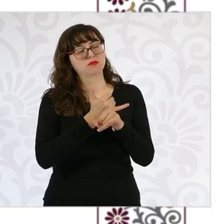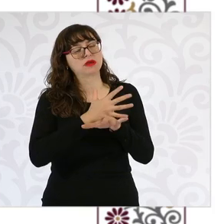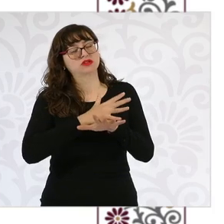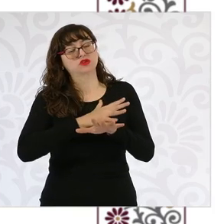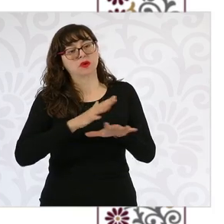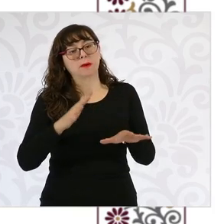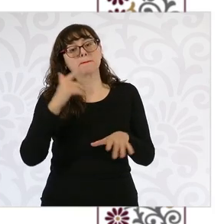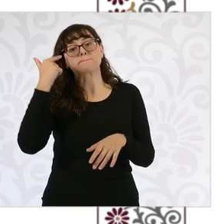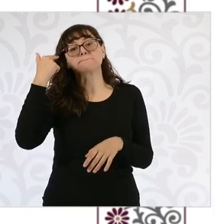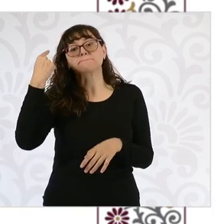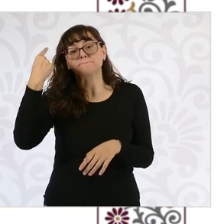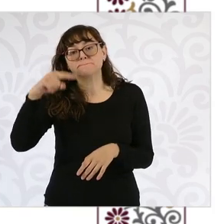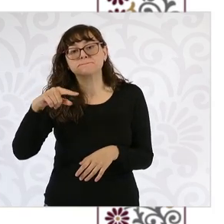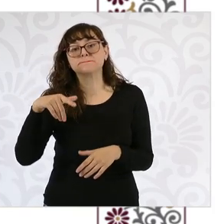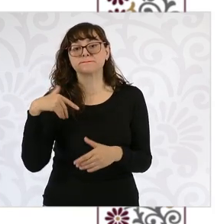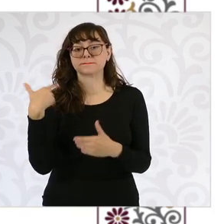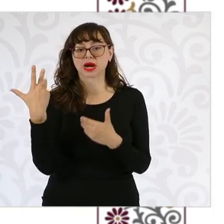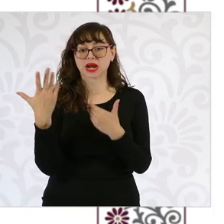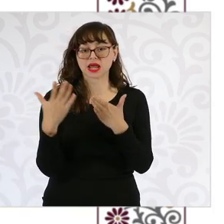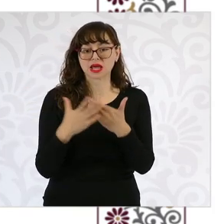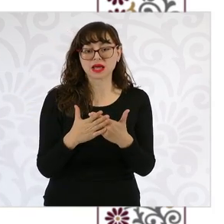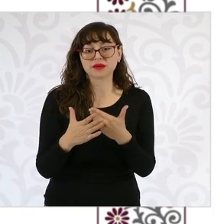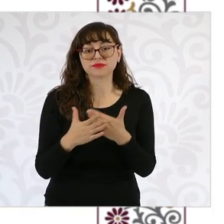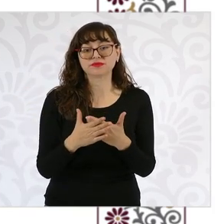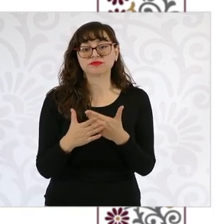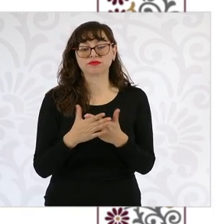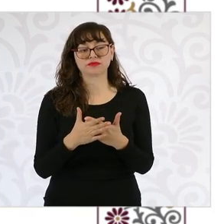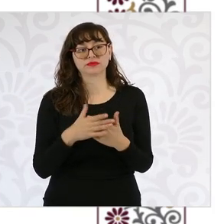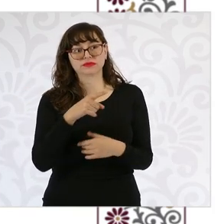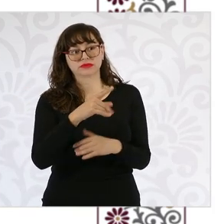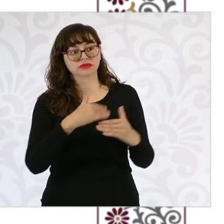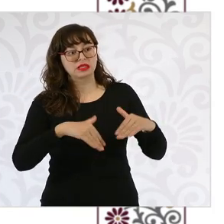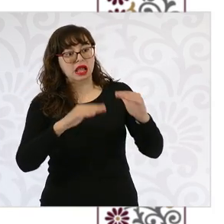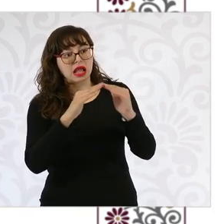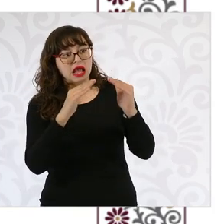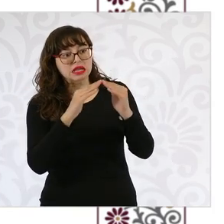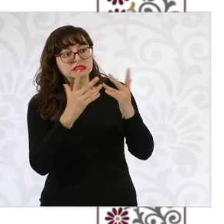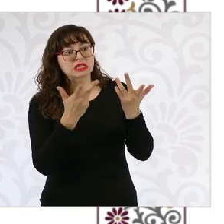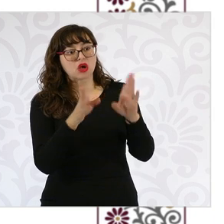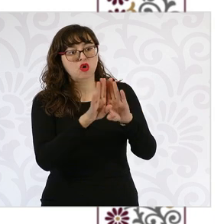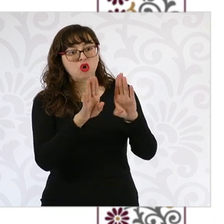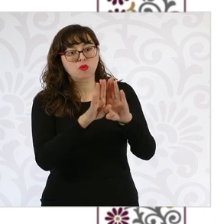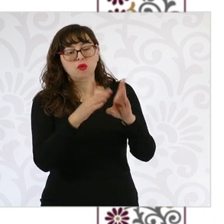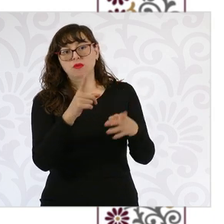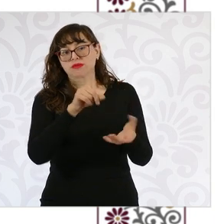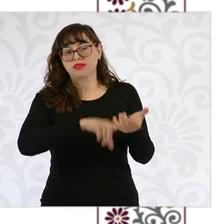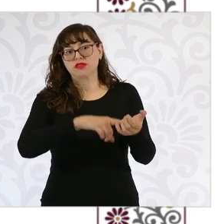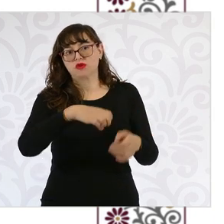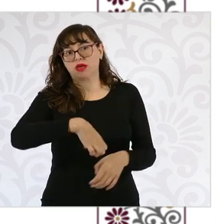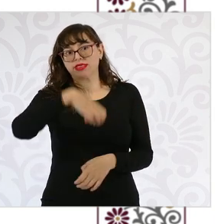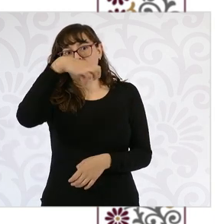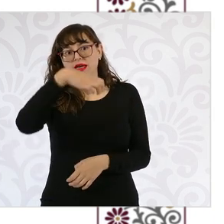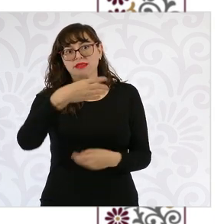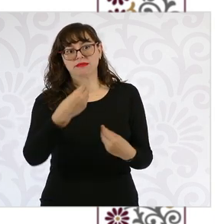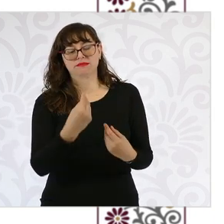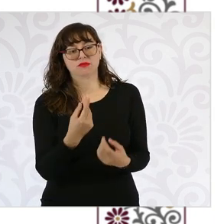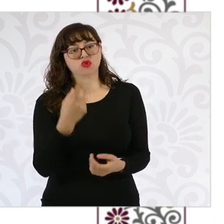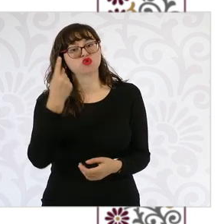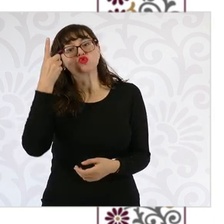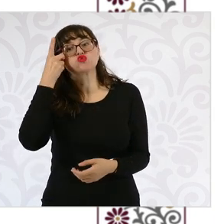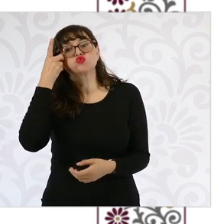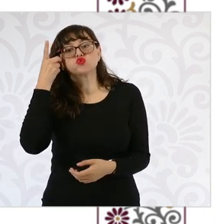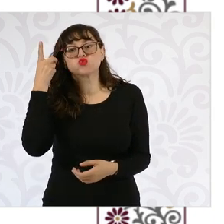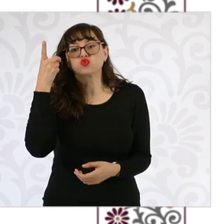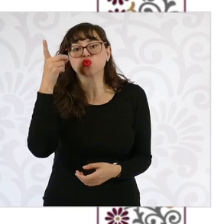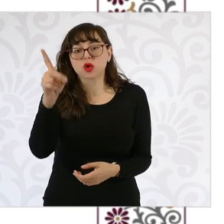un posible… De quienes detentan hoy la vivienda, principalmente los mayores son quienes son los titulares. Por eso